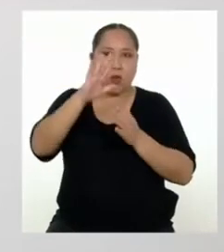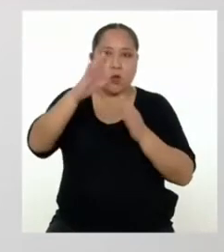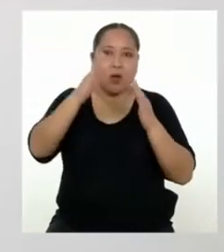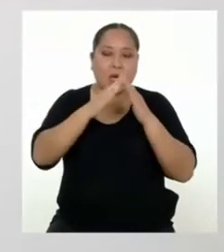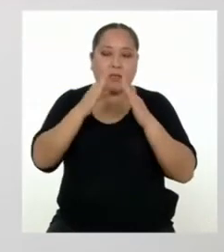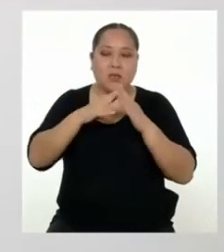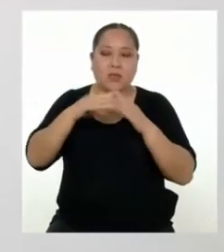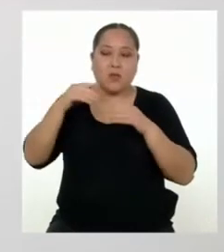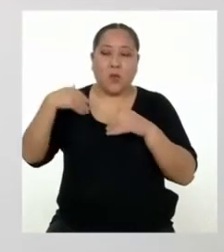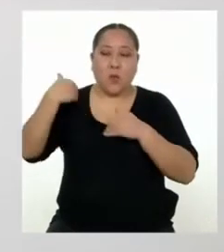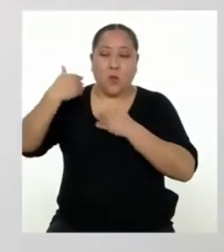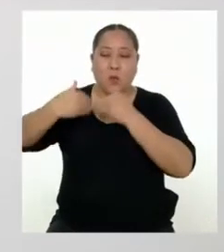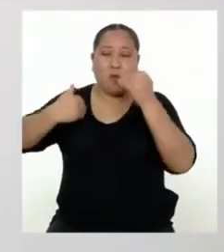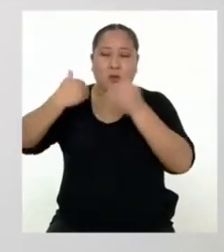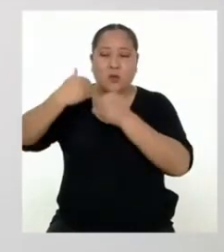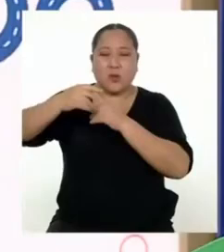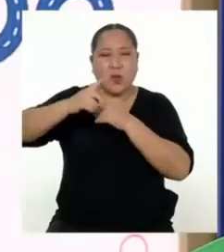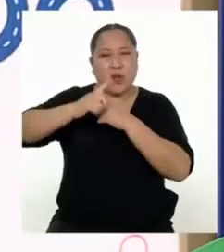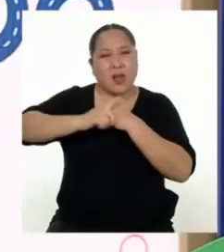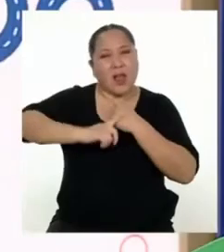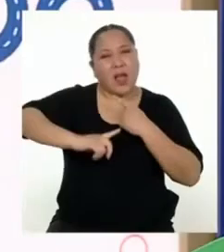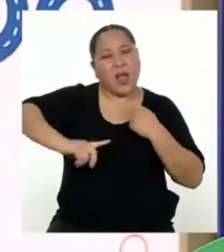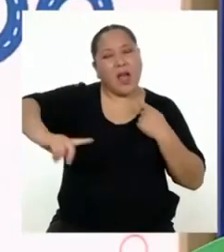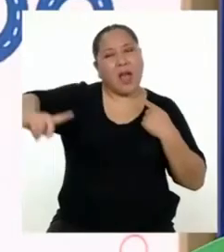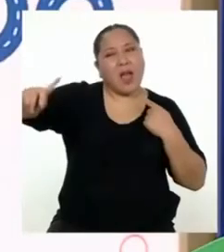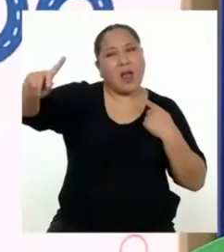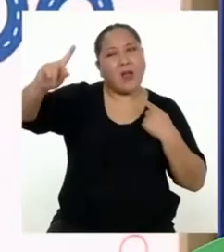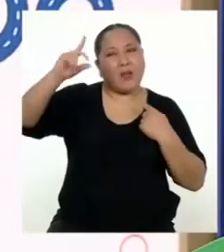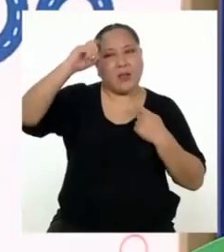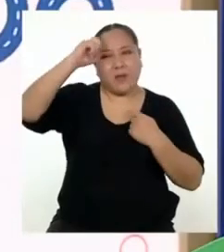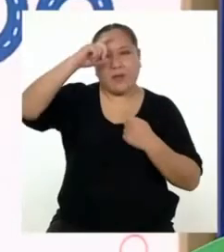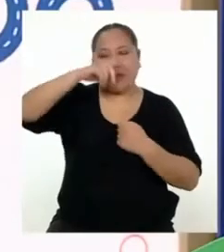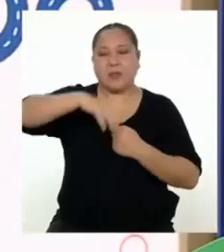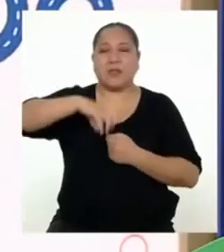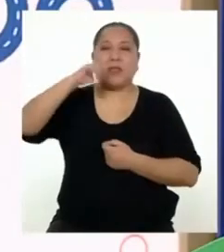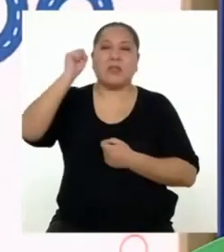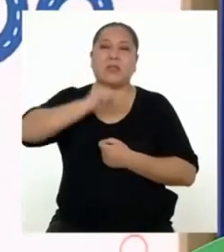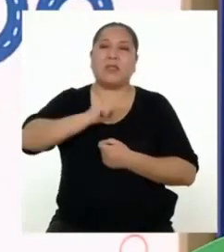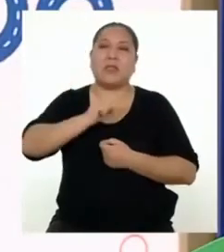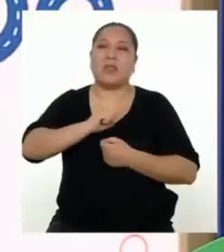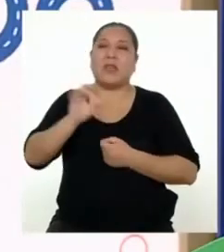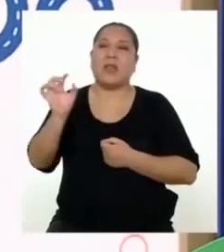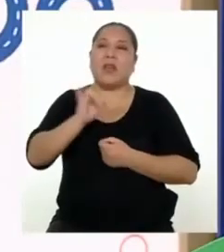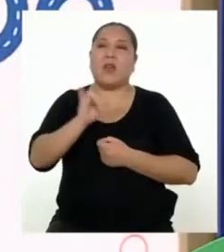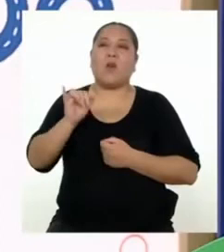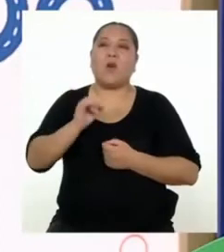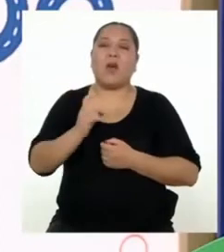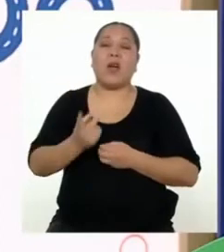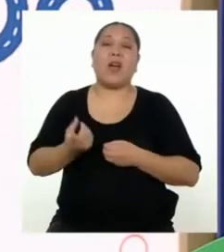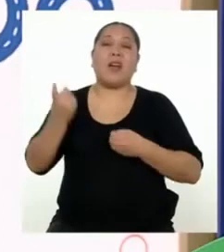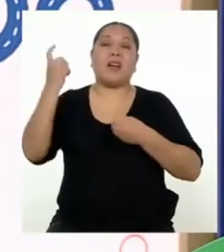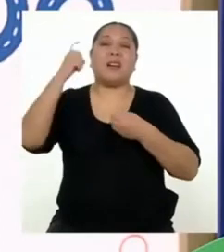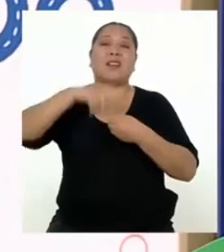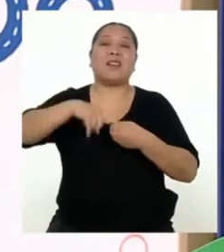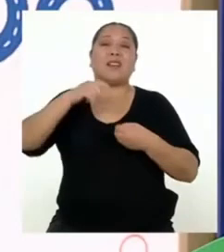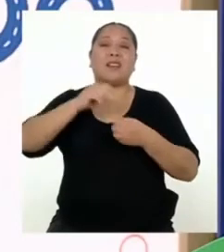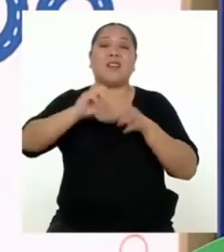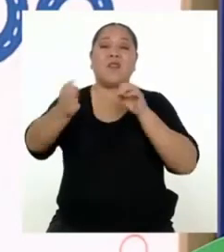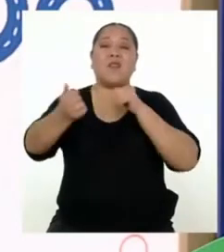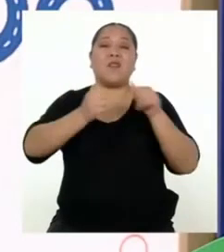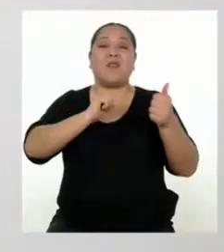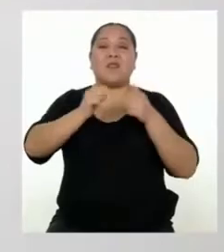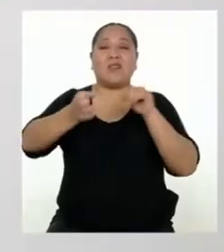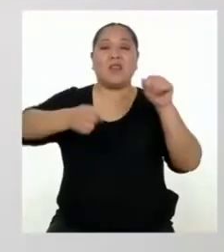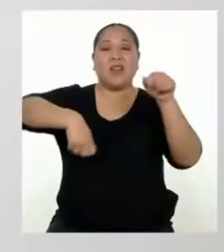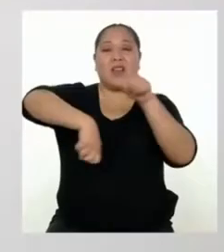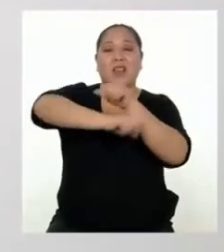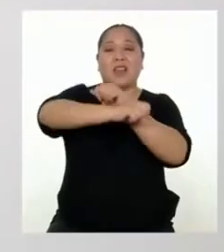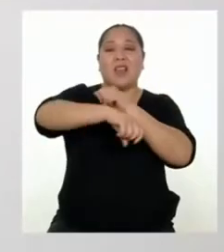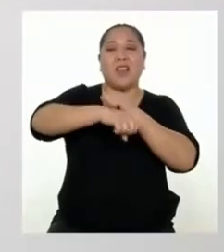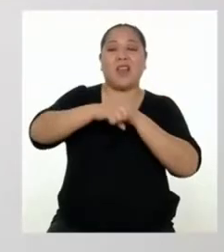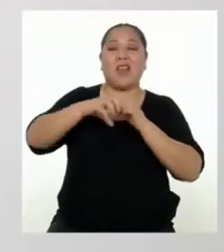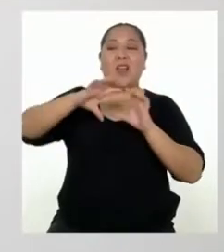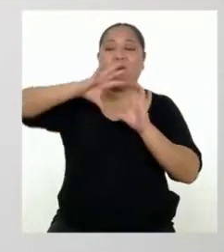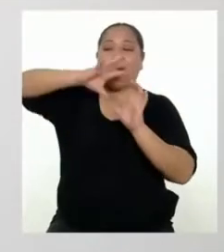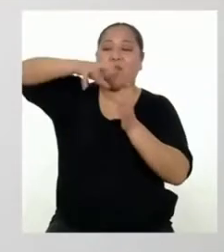realiza un proceso largo y complejo? Uf, como las clasificatorias que nos llevaron al Mundial de Rusia, profesora.